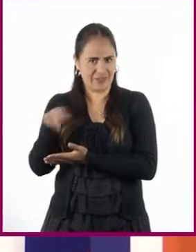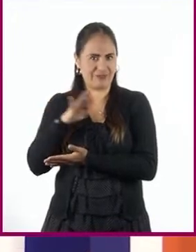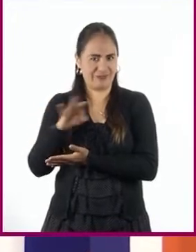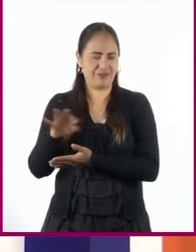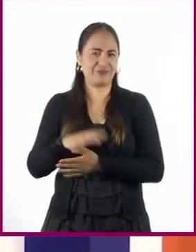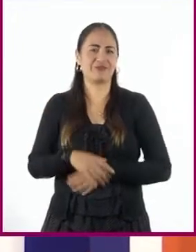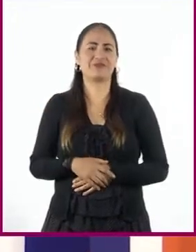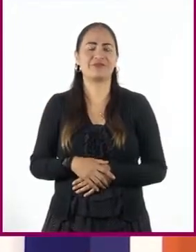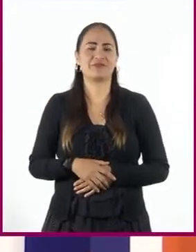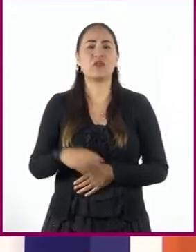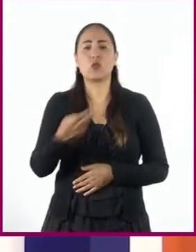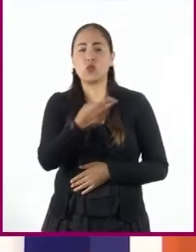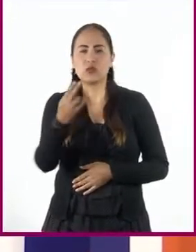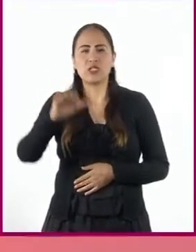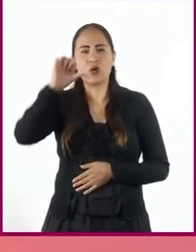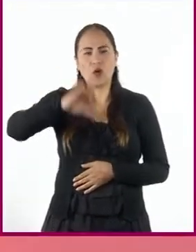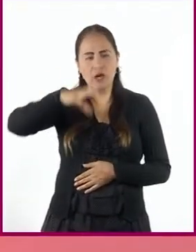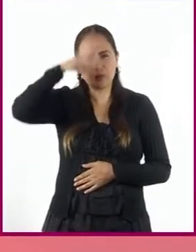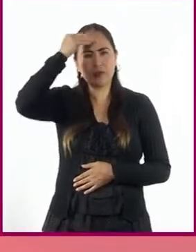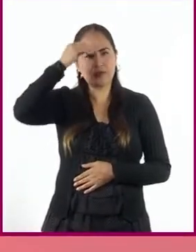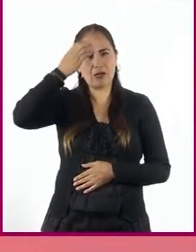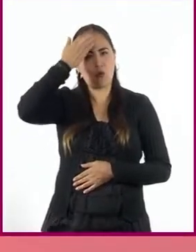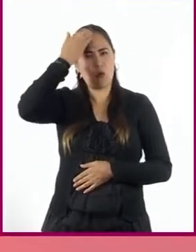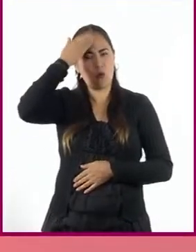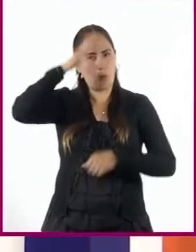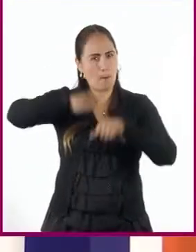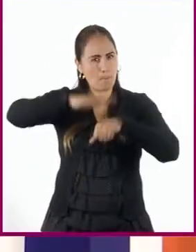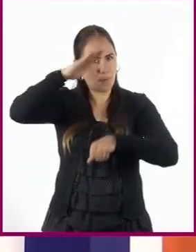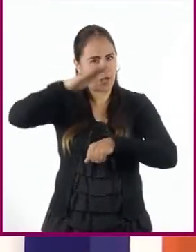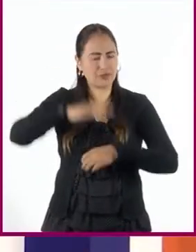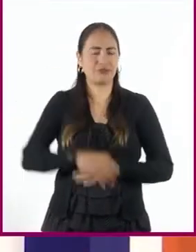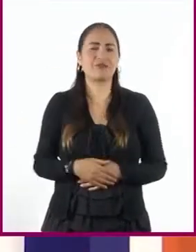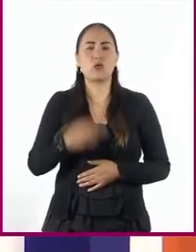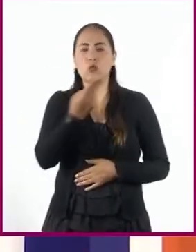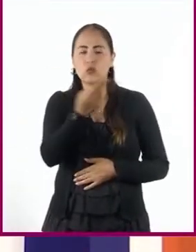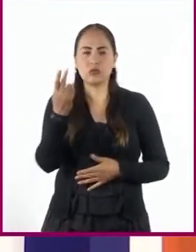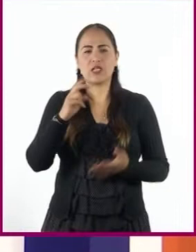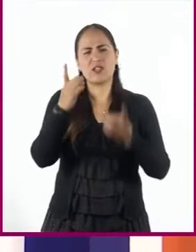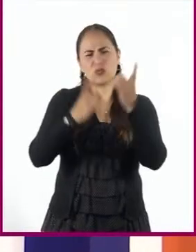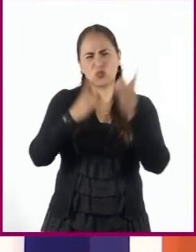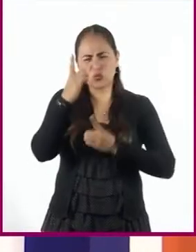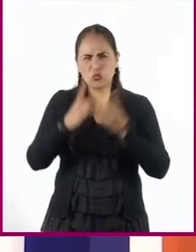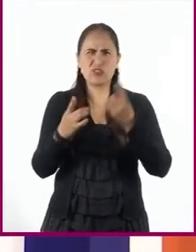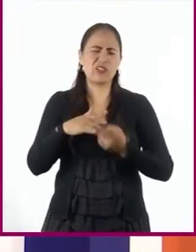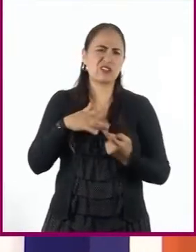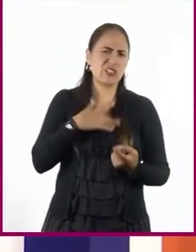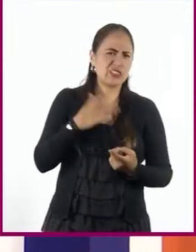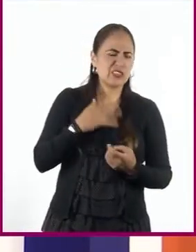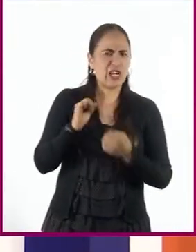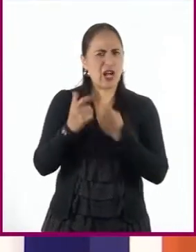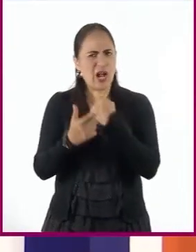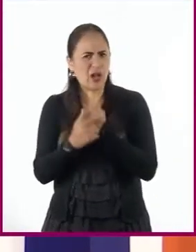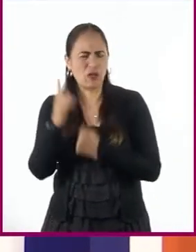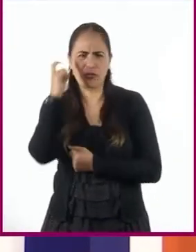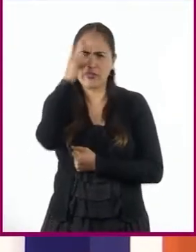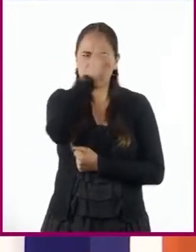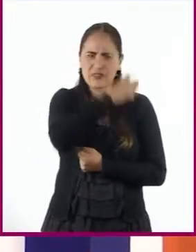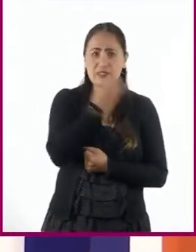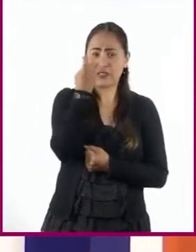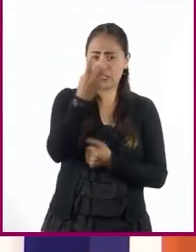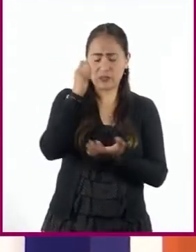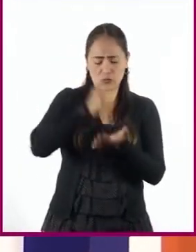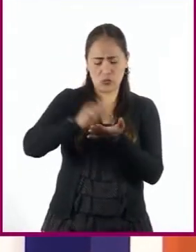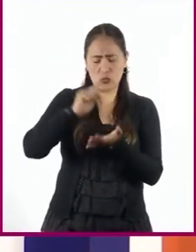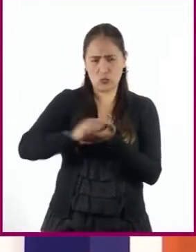Recuerden que todo lo que vean es para reforzar su conocimiento. Así que les recomiendo llevar un registro de las dudas, inquietudes o dificultades que